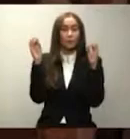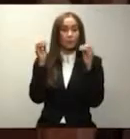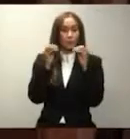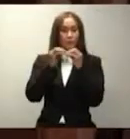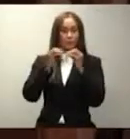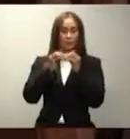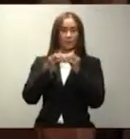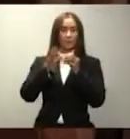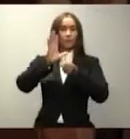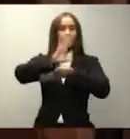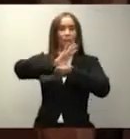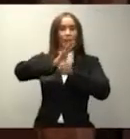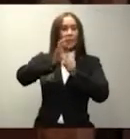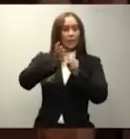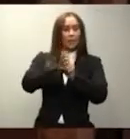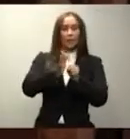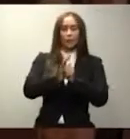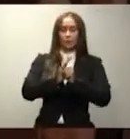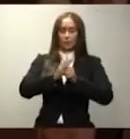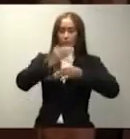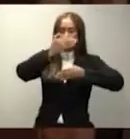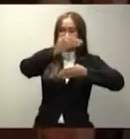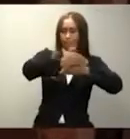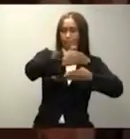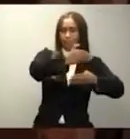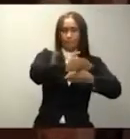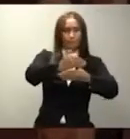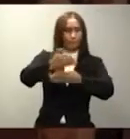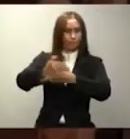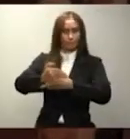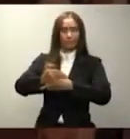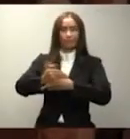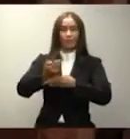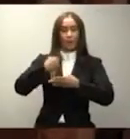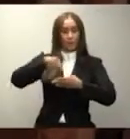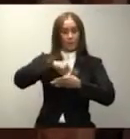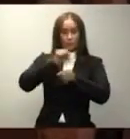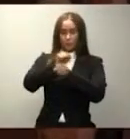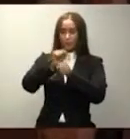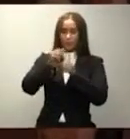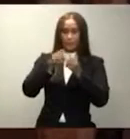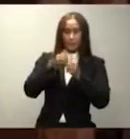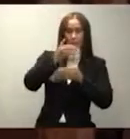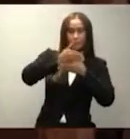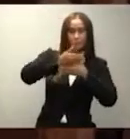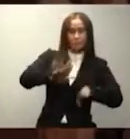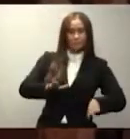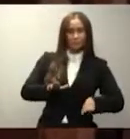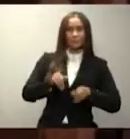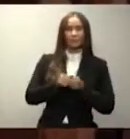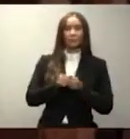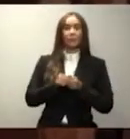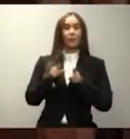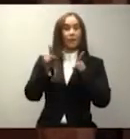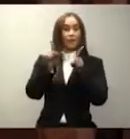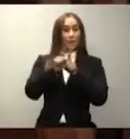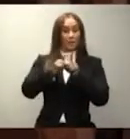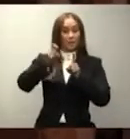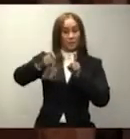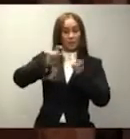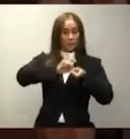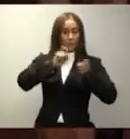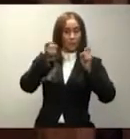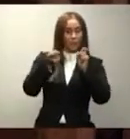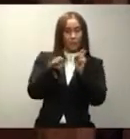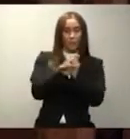pandemia nos ha puesto muchos obstáculos por delante, pero los estamos superando. Y al mismo tiempo debemos cambiar las estructuras del